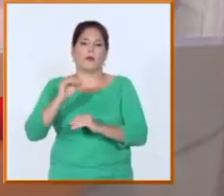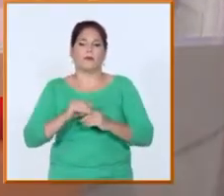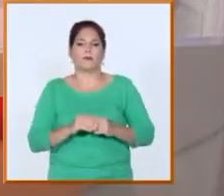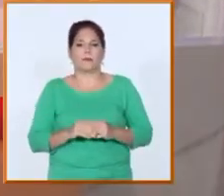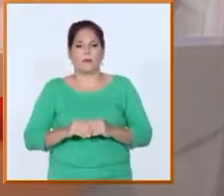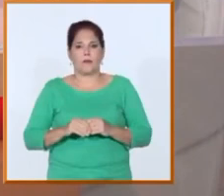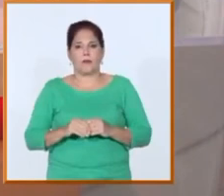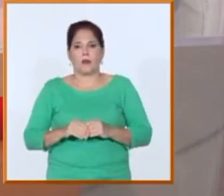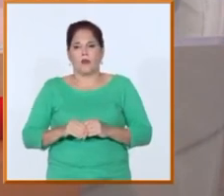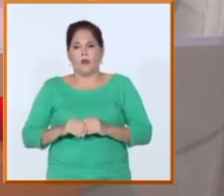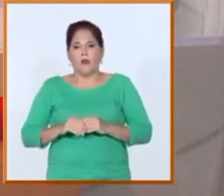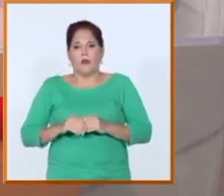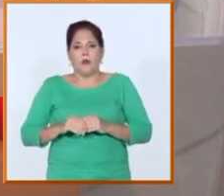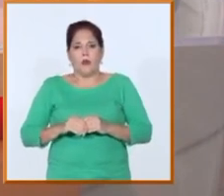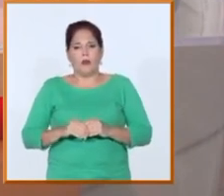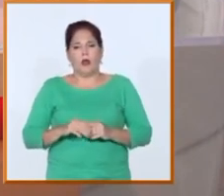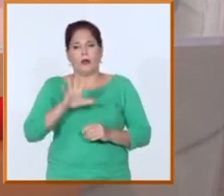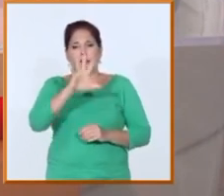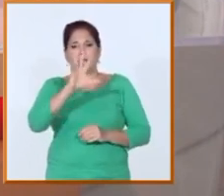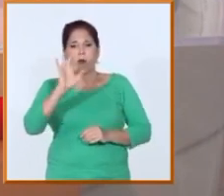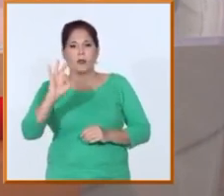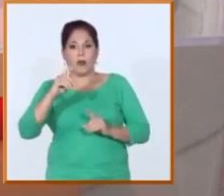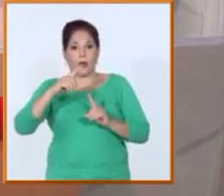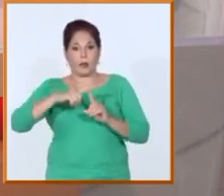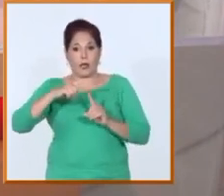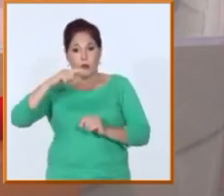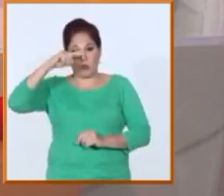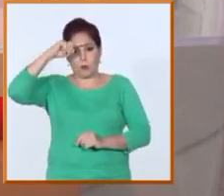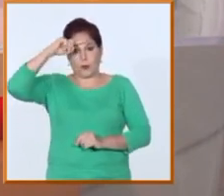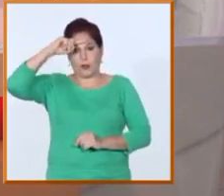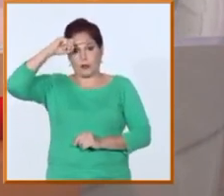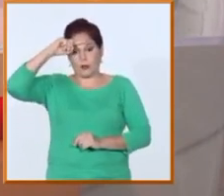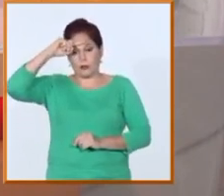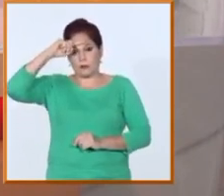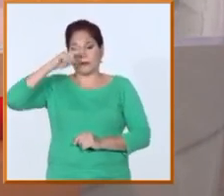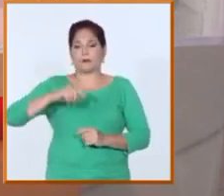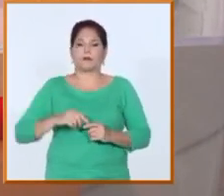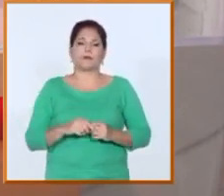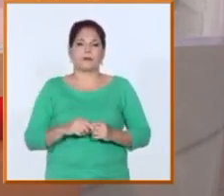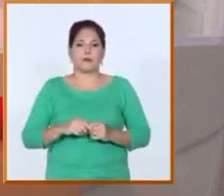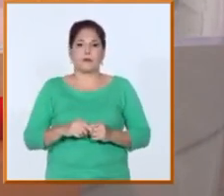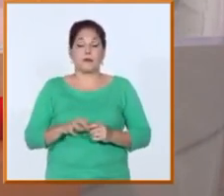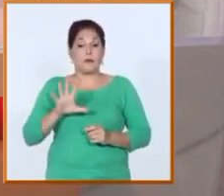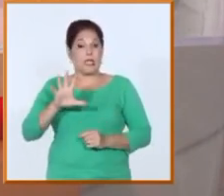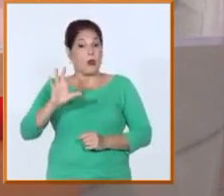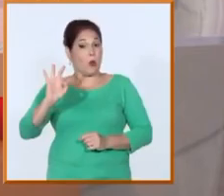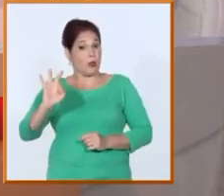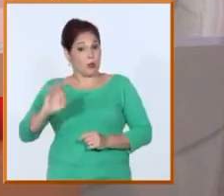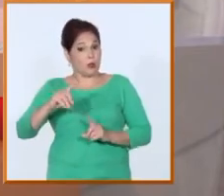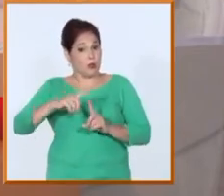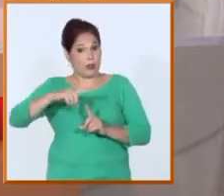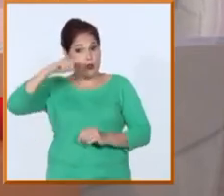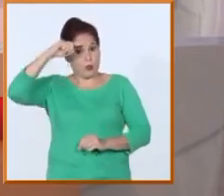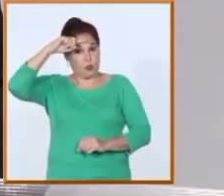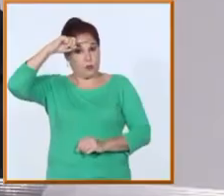Se están desarrollando 58 técnicos superiores en la educación superior de ciclo corto, a lo cual hemos ido arribando en eso como a otras... ¿Paulatinamente?